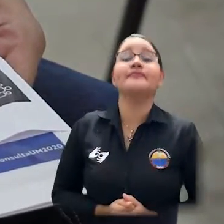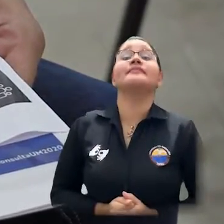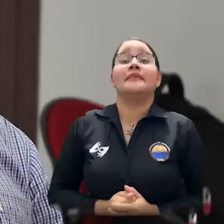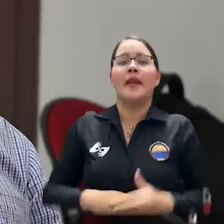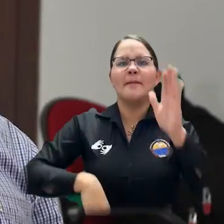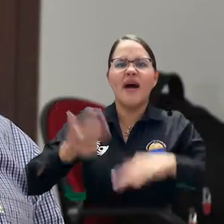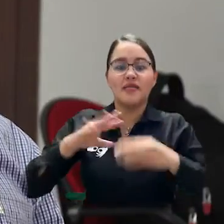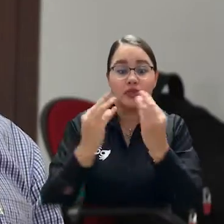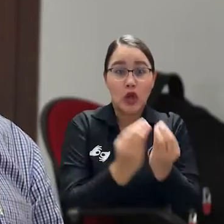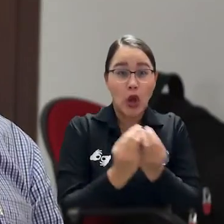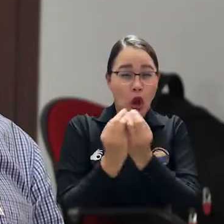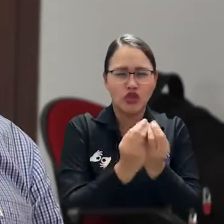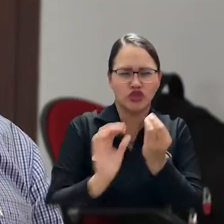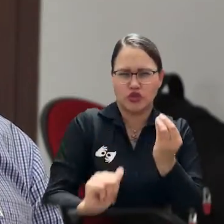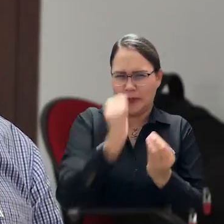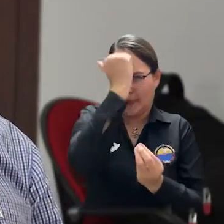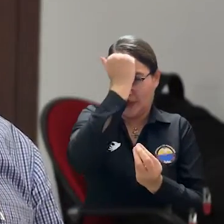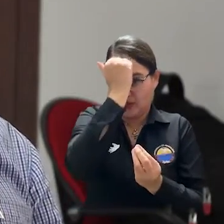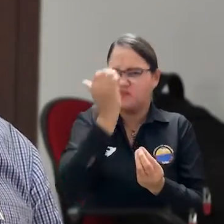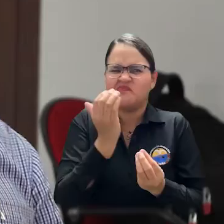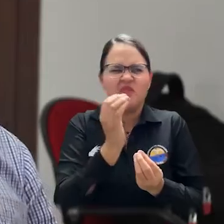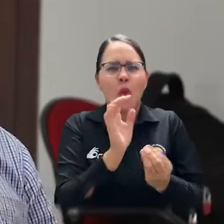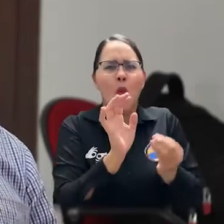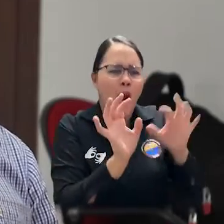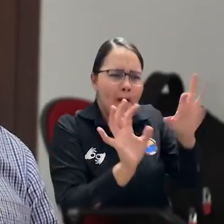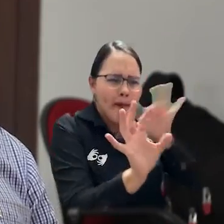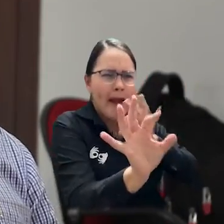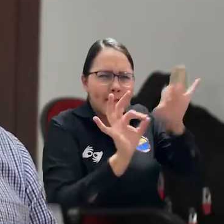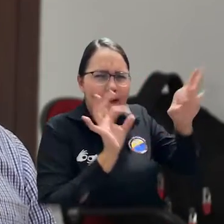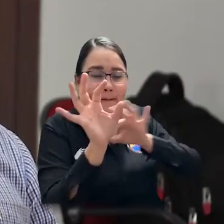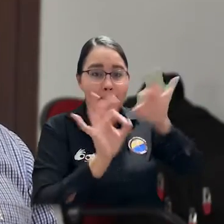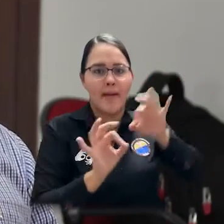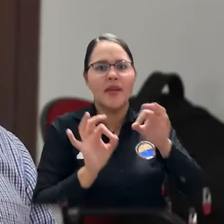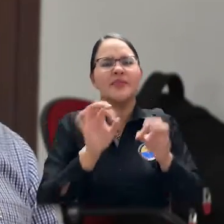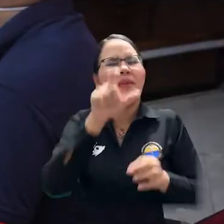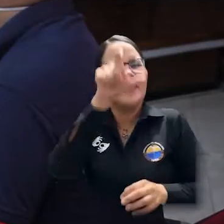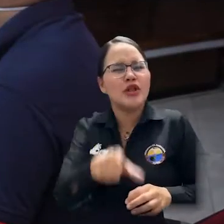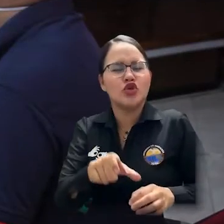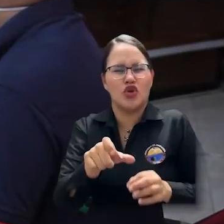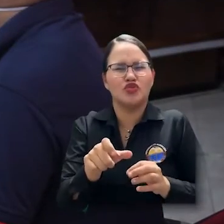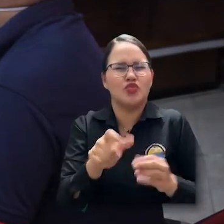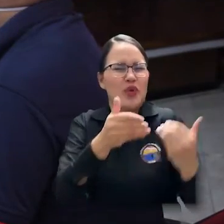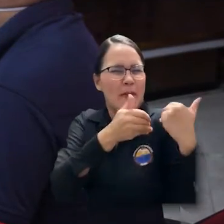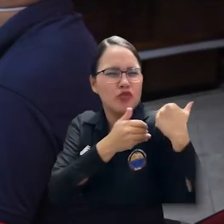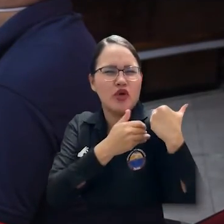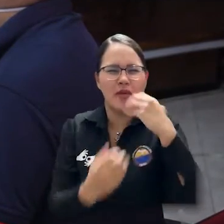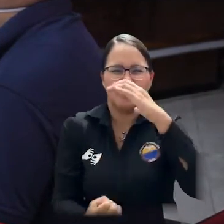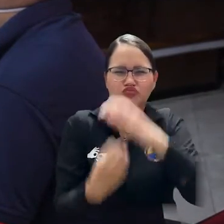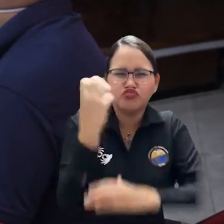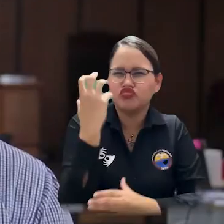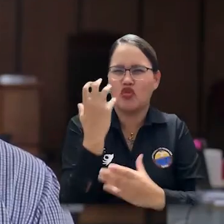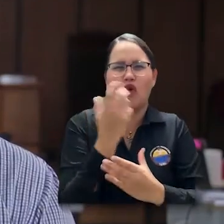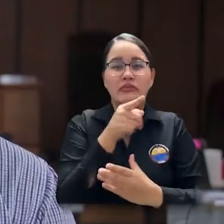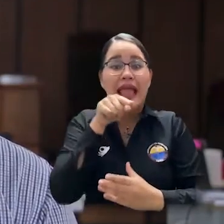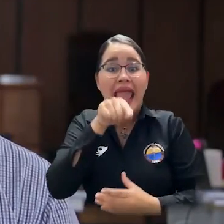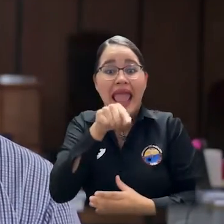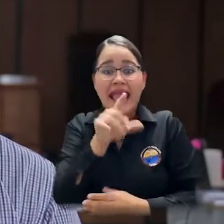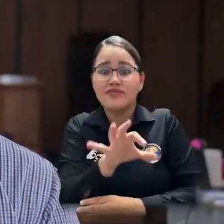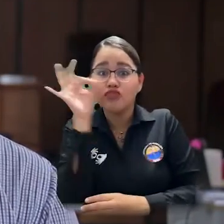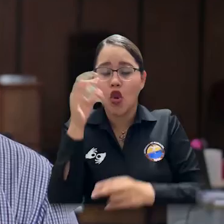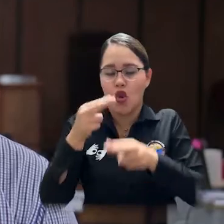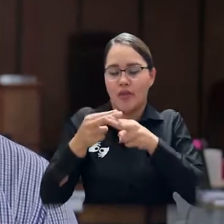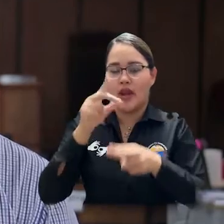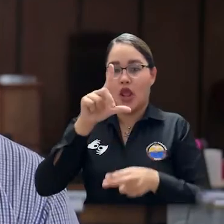del Consejo Superior, fue designado el representante del sector productivo José Miguel Verdugo, quien presidirá el comité. Esto es una